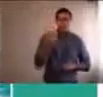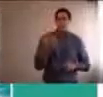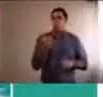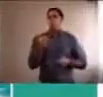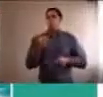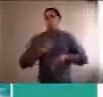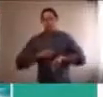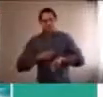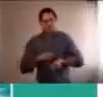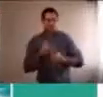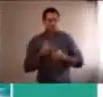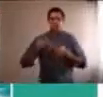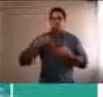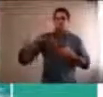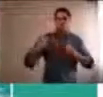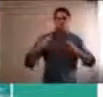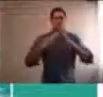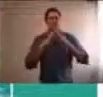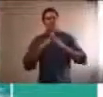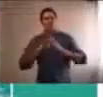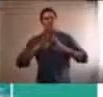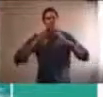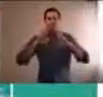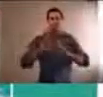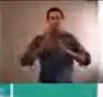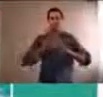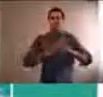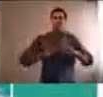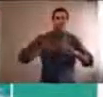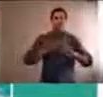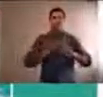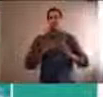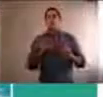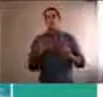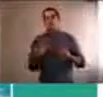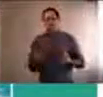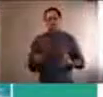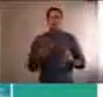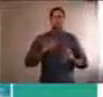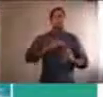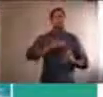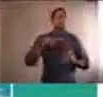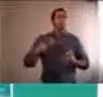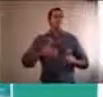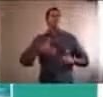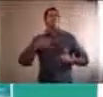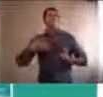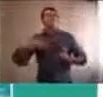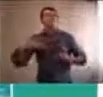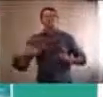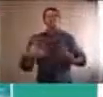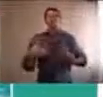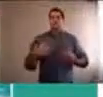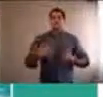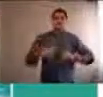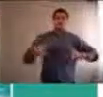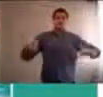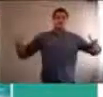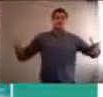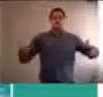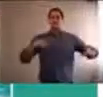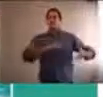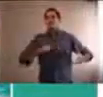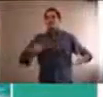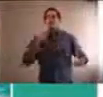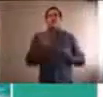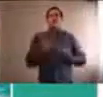esta cuarentena, ni cómo esto va a ir avanzando, ni cómo después se va a retomar la vida, si va a